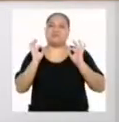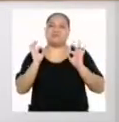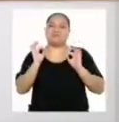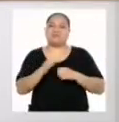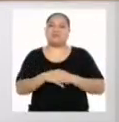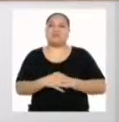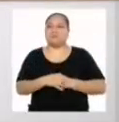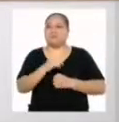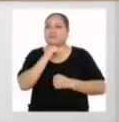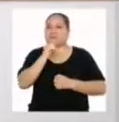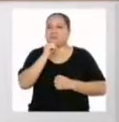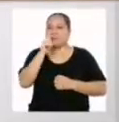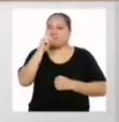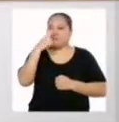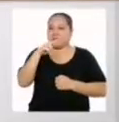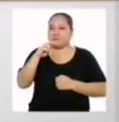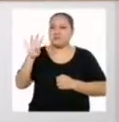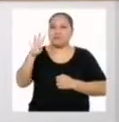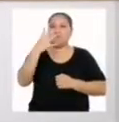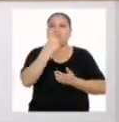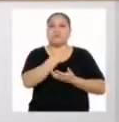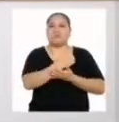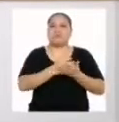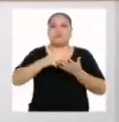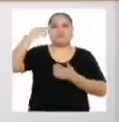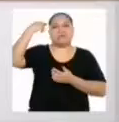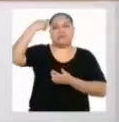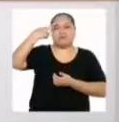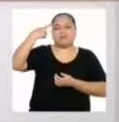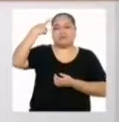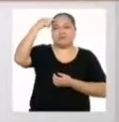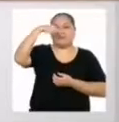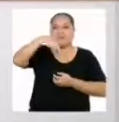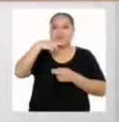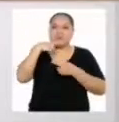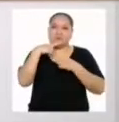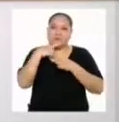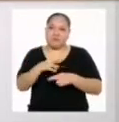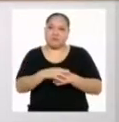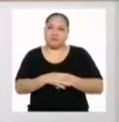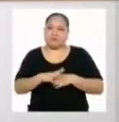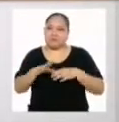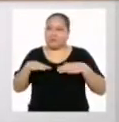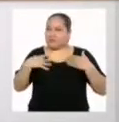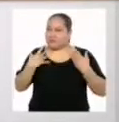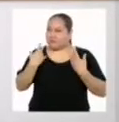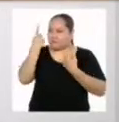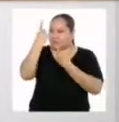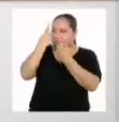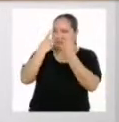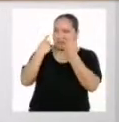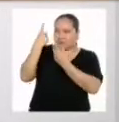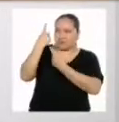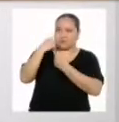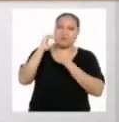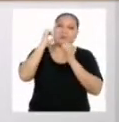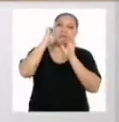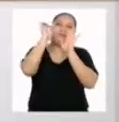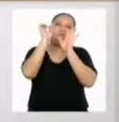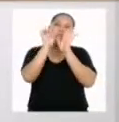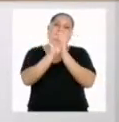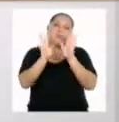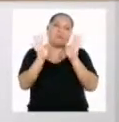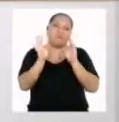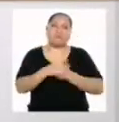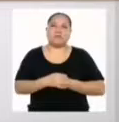bien. Nos falta ver la cuarta fase que es reflexionar sobre el resultado. Nos podemos hacer algunas preguntas, como por